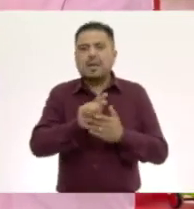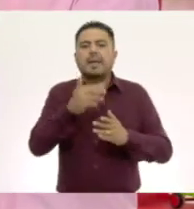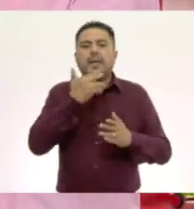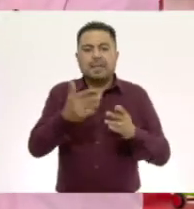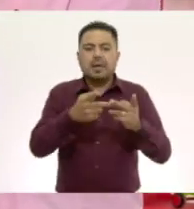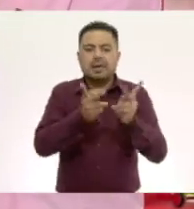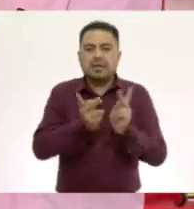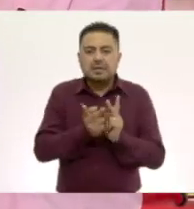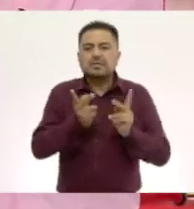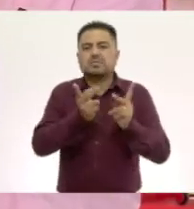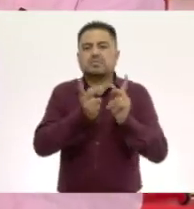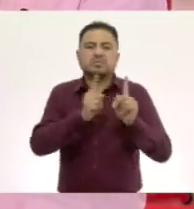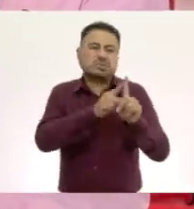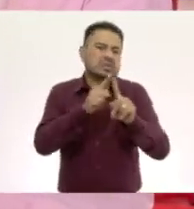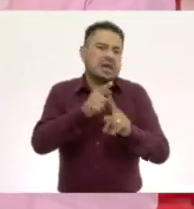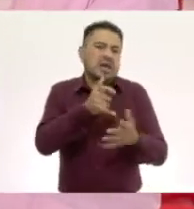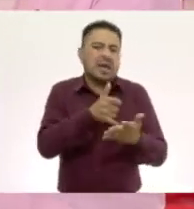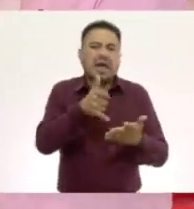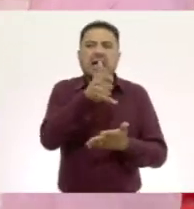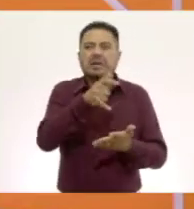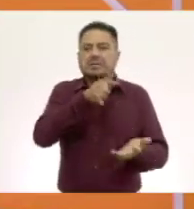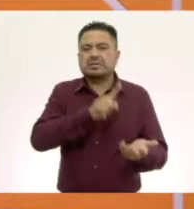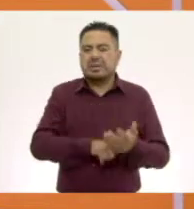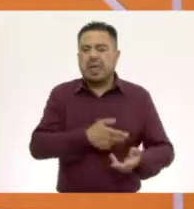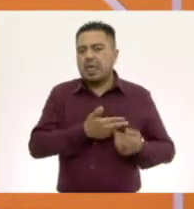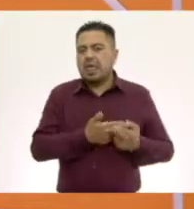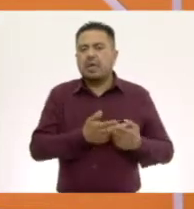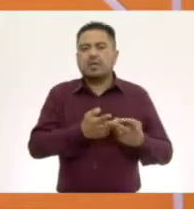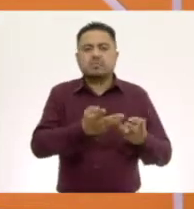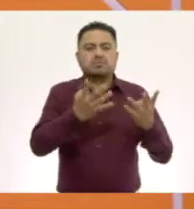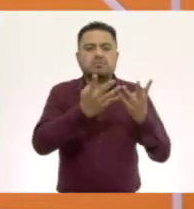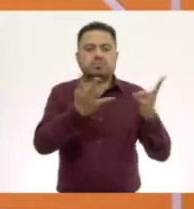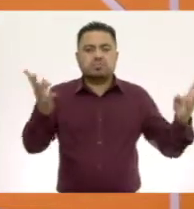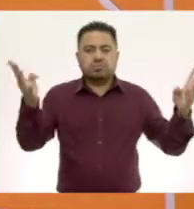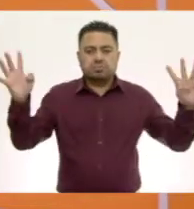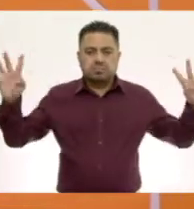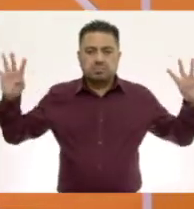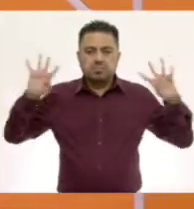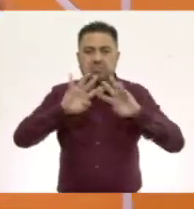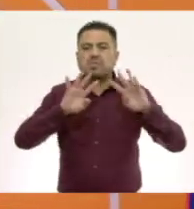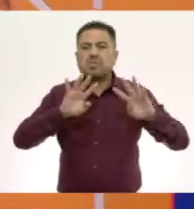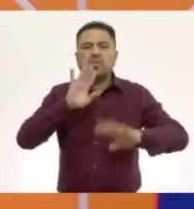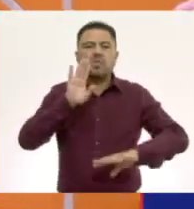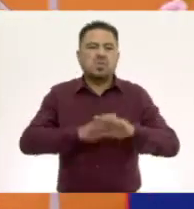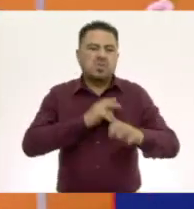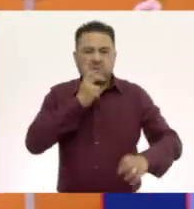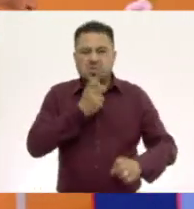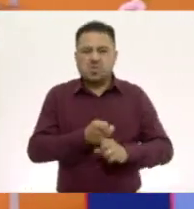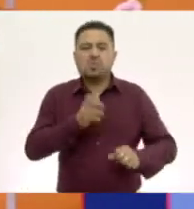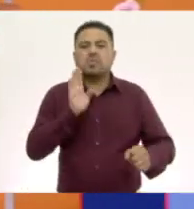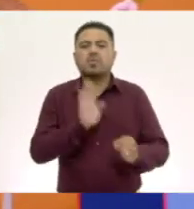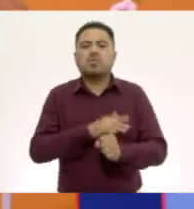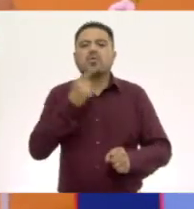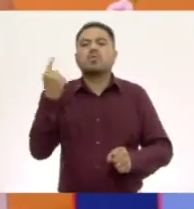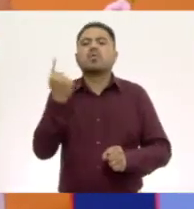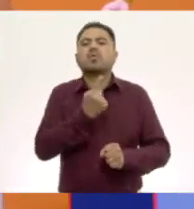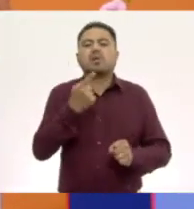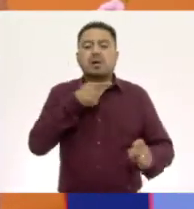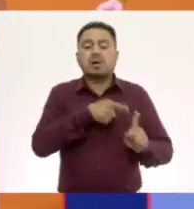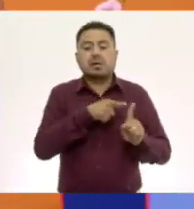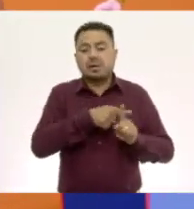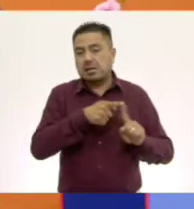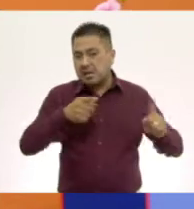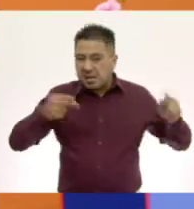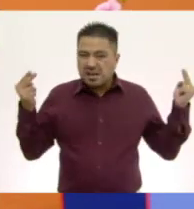cuando tengan mucha grasa. Y las paredes son rugosas y están duras porque requieren